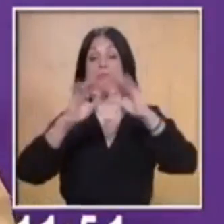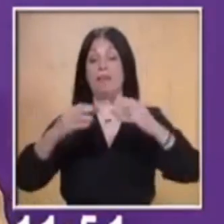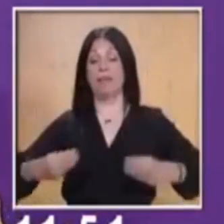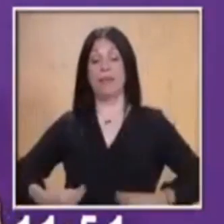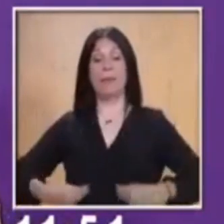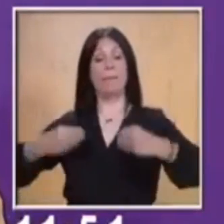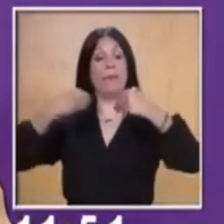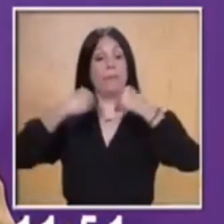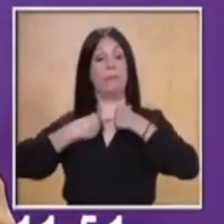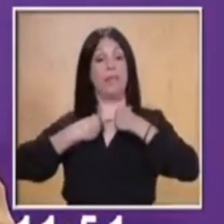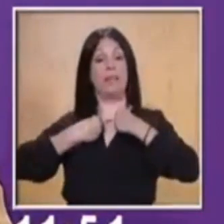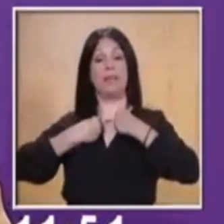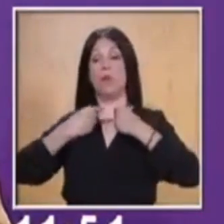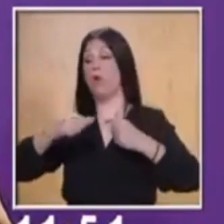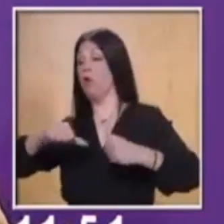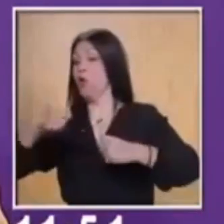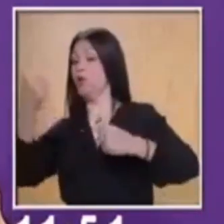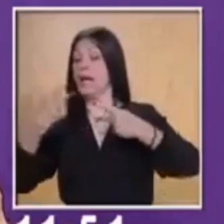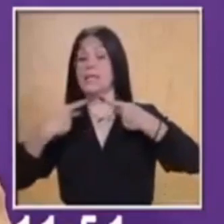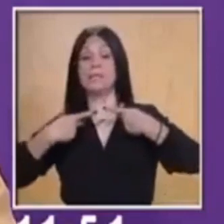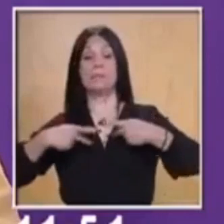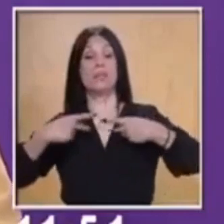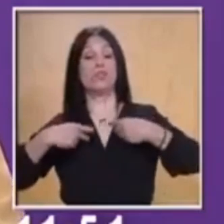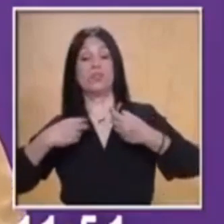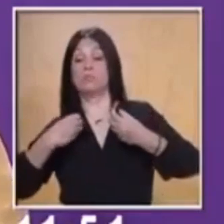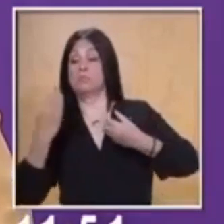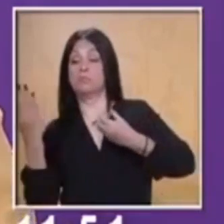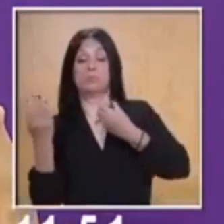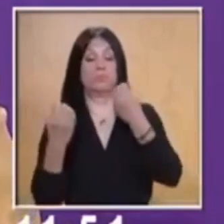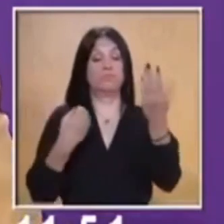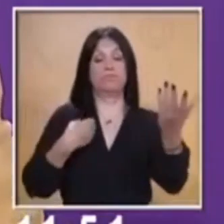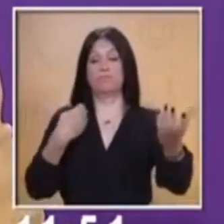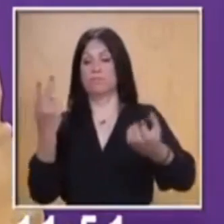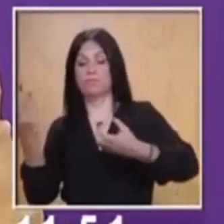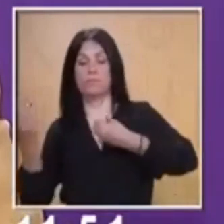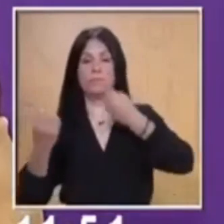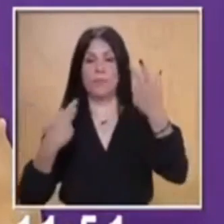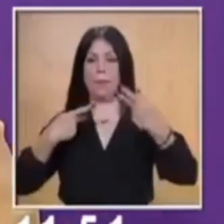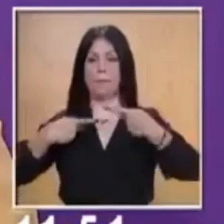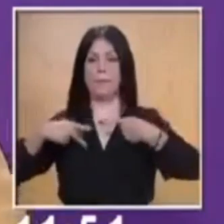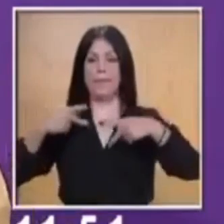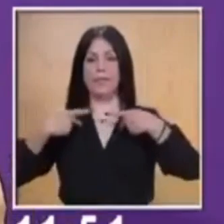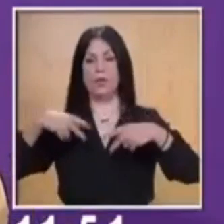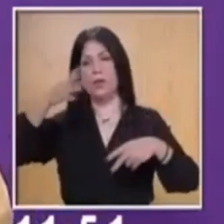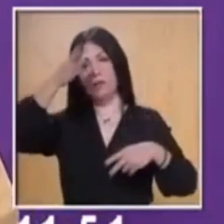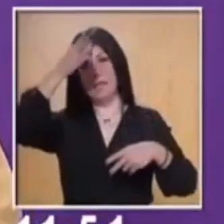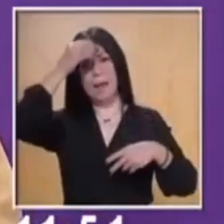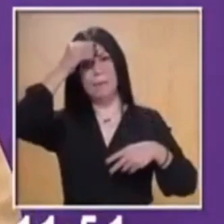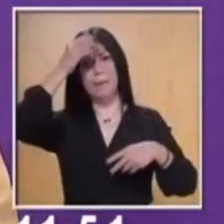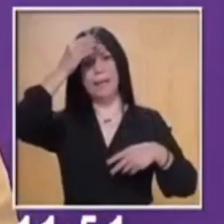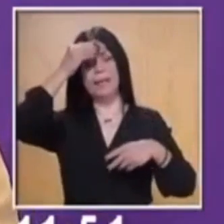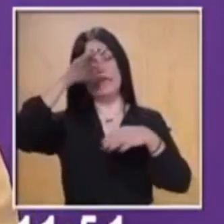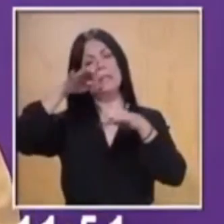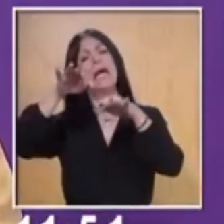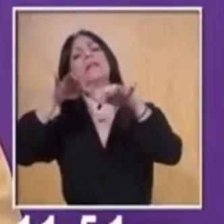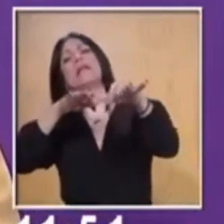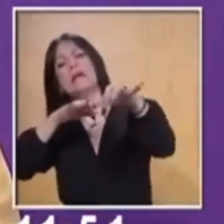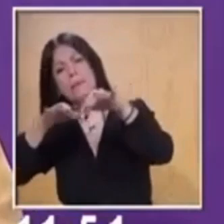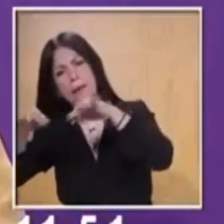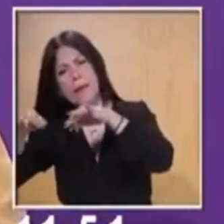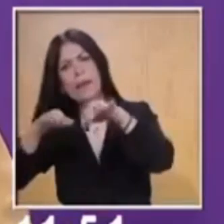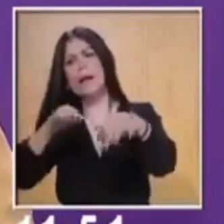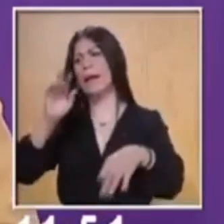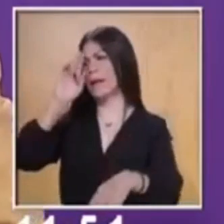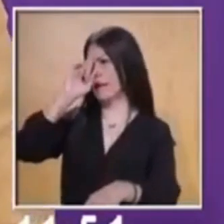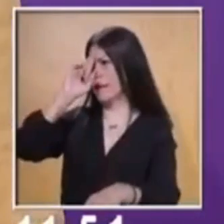anteriormente. Hemos aprendido a vivir en una sociedad y cada vez hemos aprendido a trabajar, a convivir y a